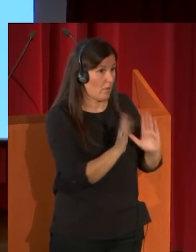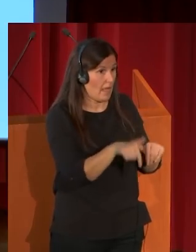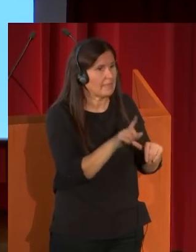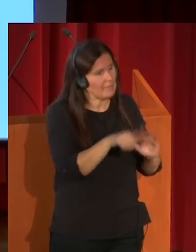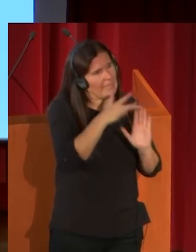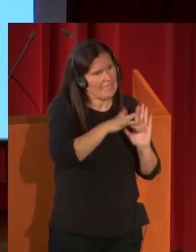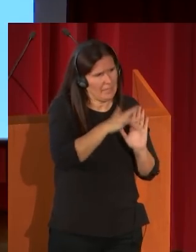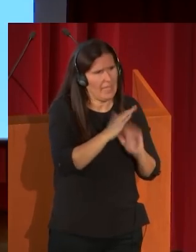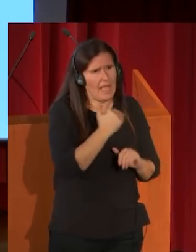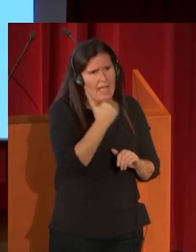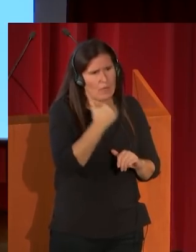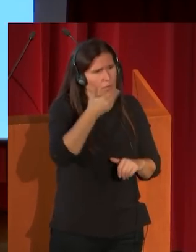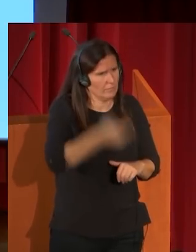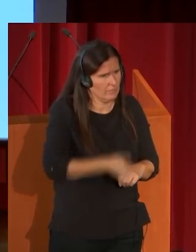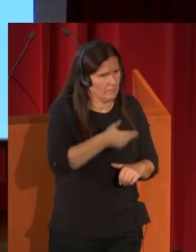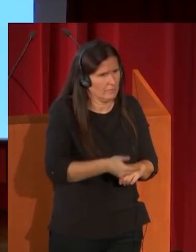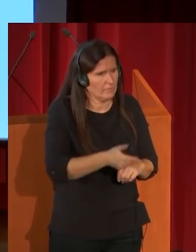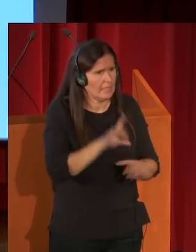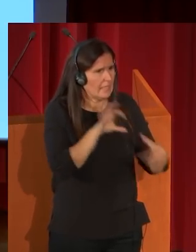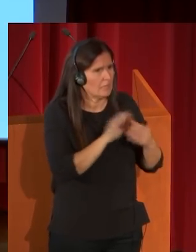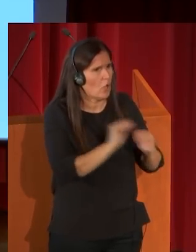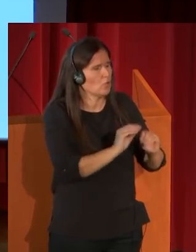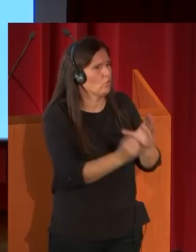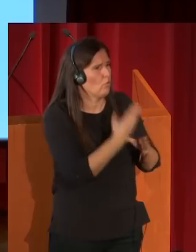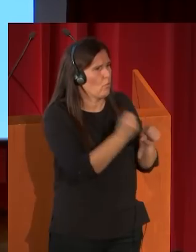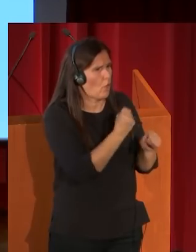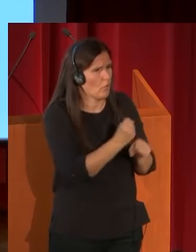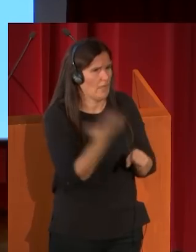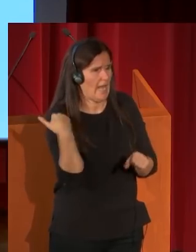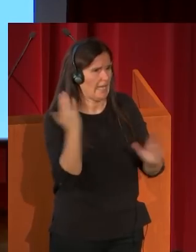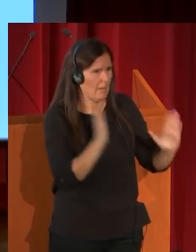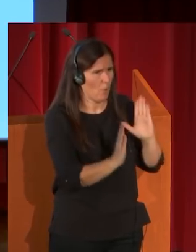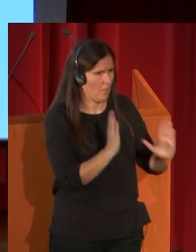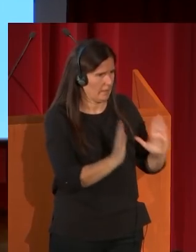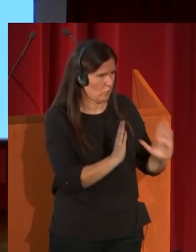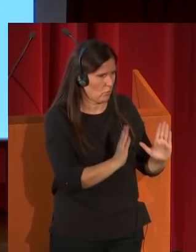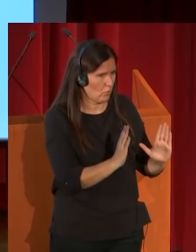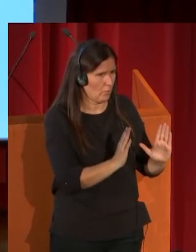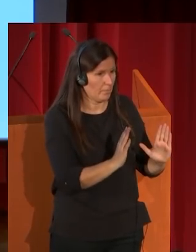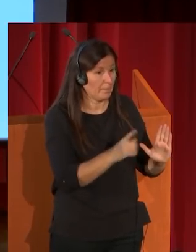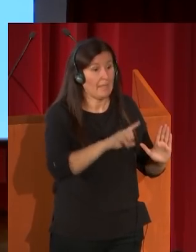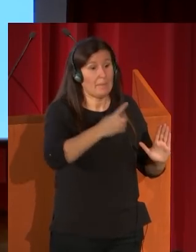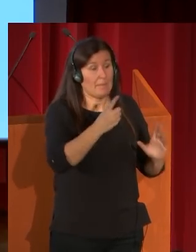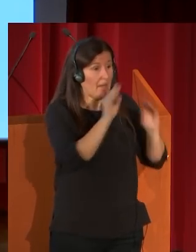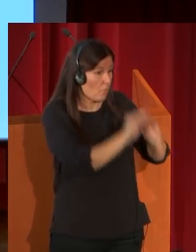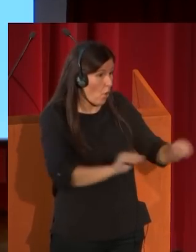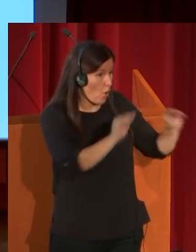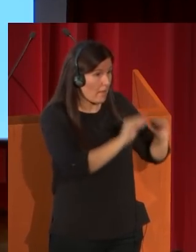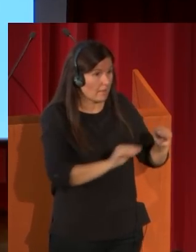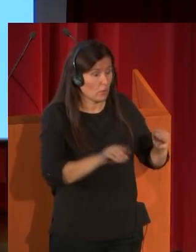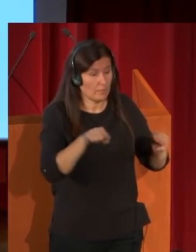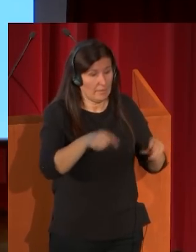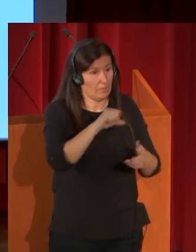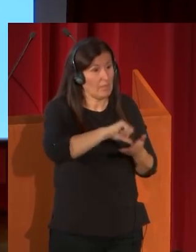algo relevante, relativo a su producción en ese momento, en esa etapa. De la primera formación romana